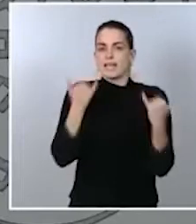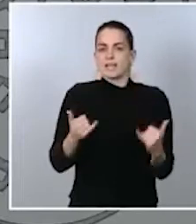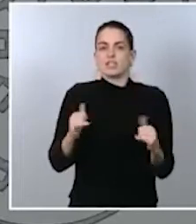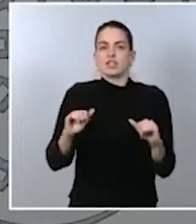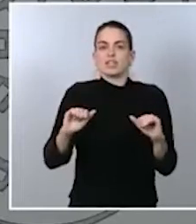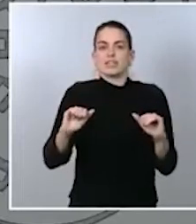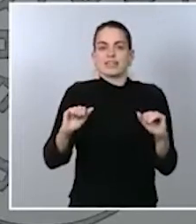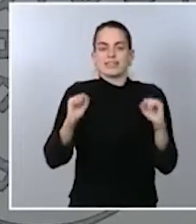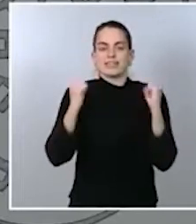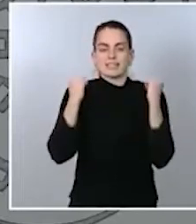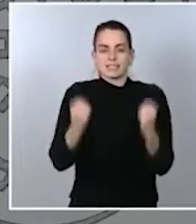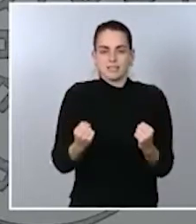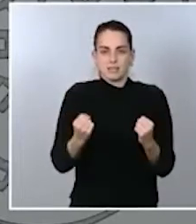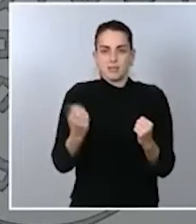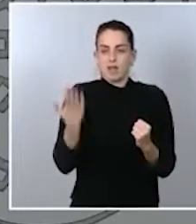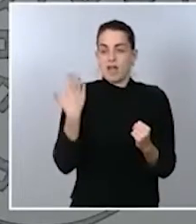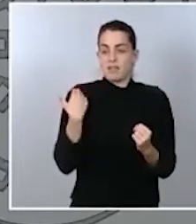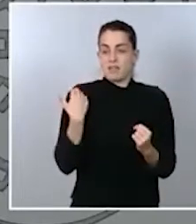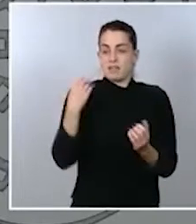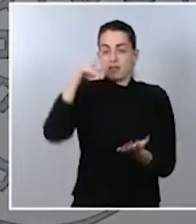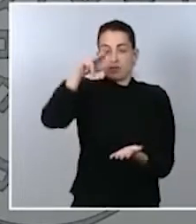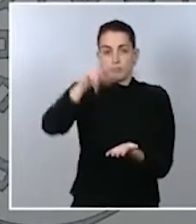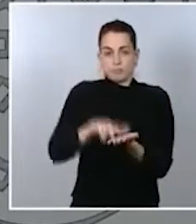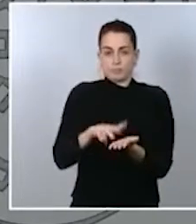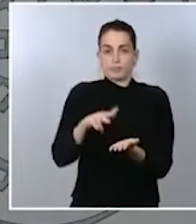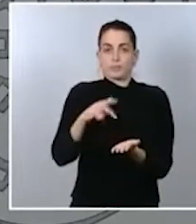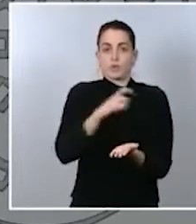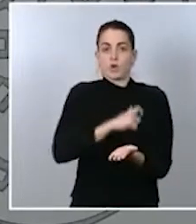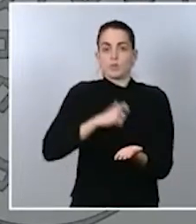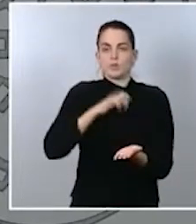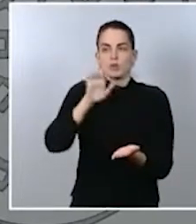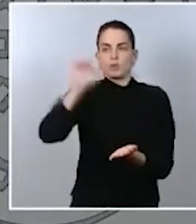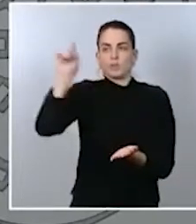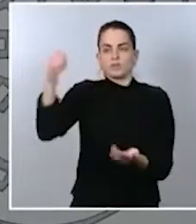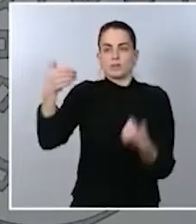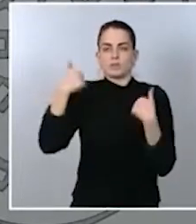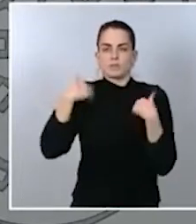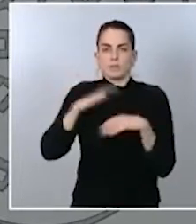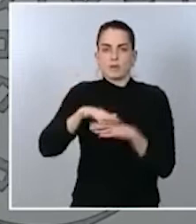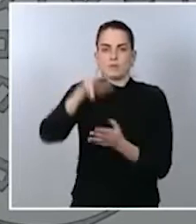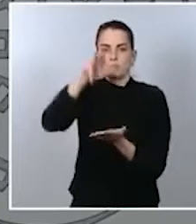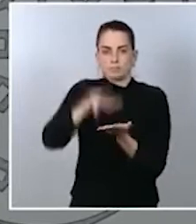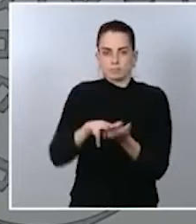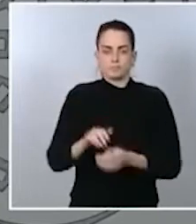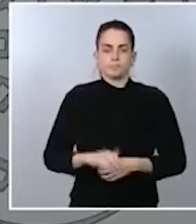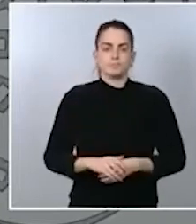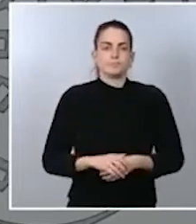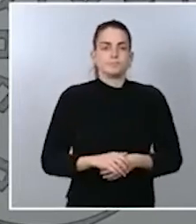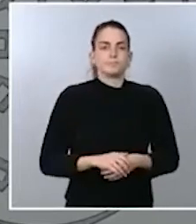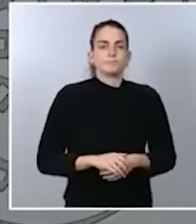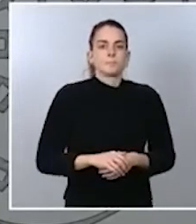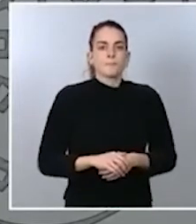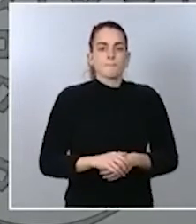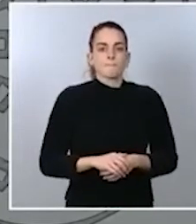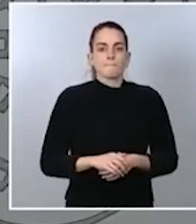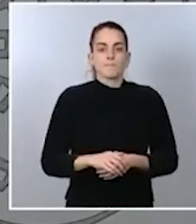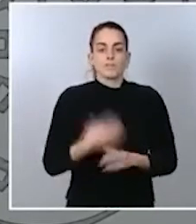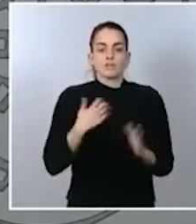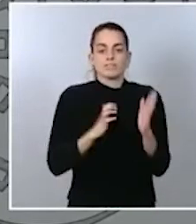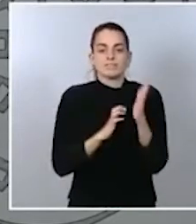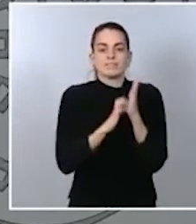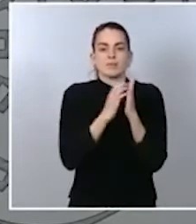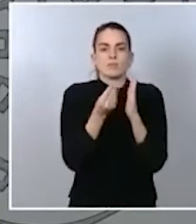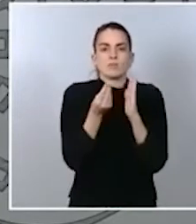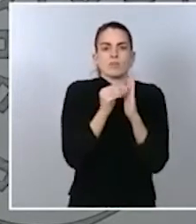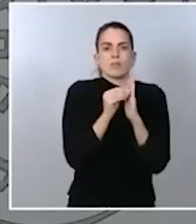en el día de ayer por la comisión europea por tanto ante lo que estamos es ante una subida puntual circunscrita